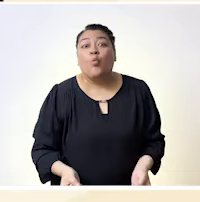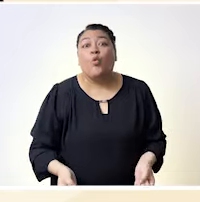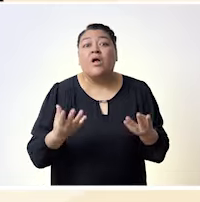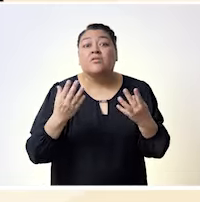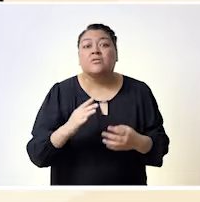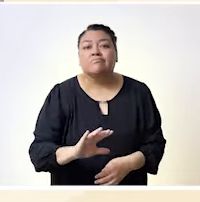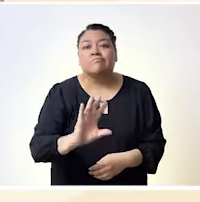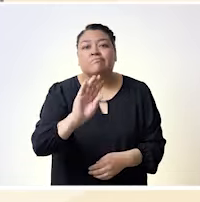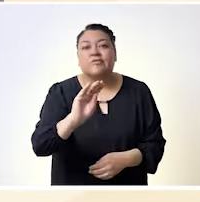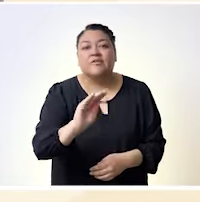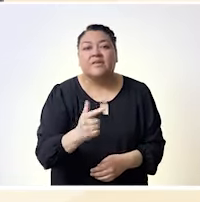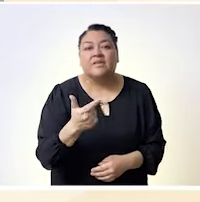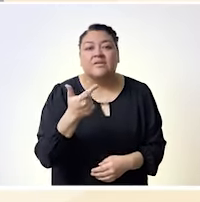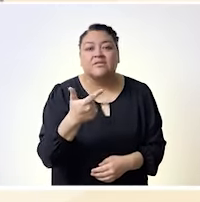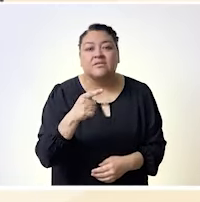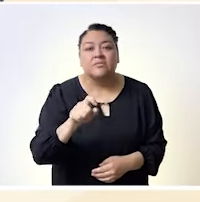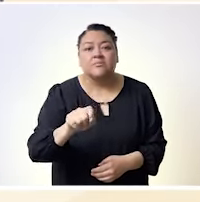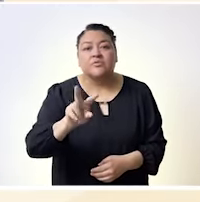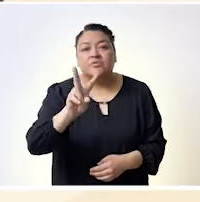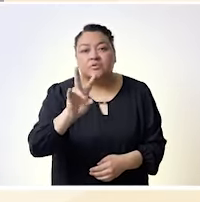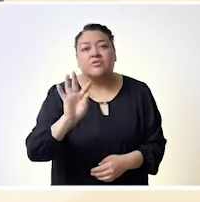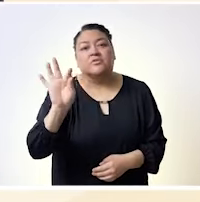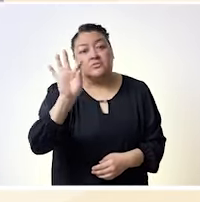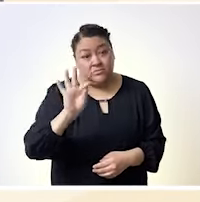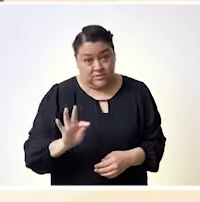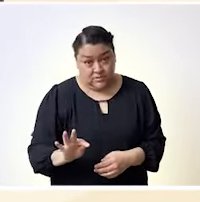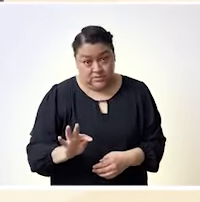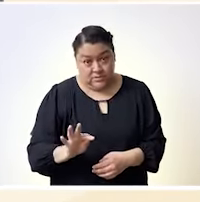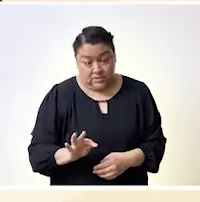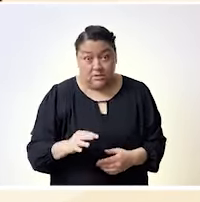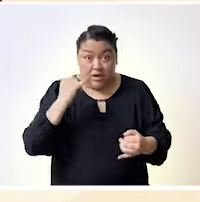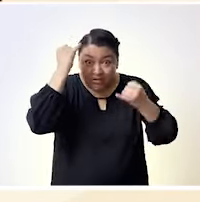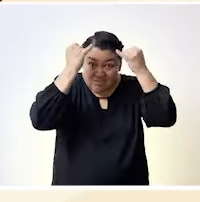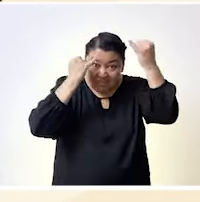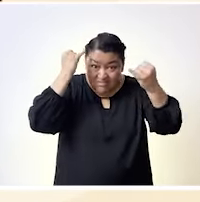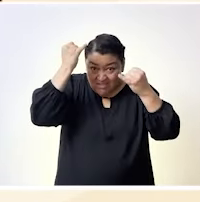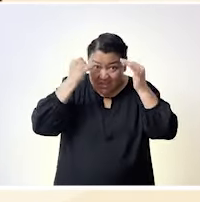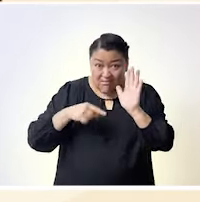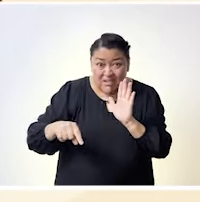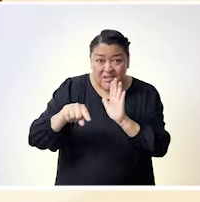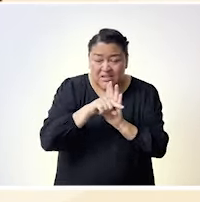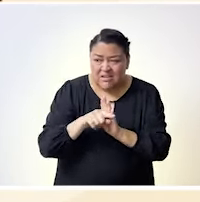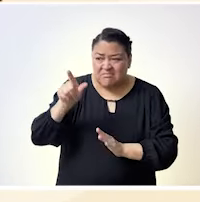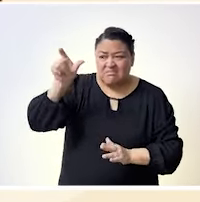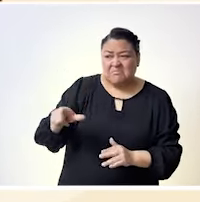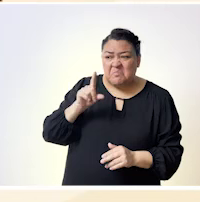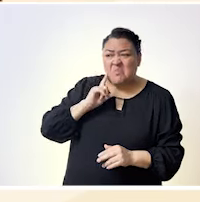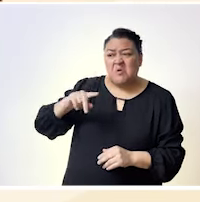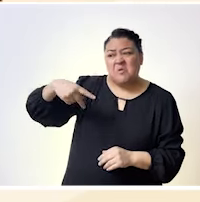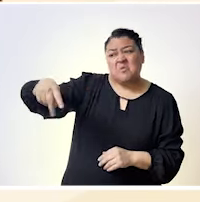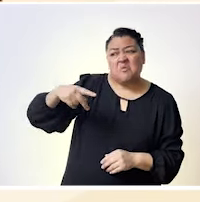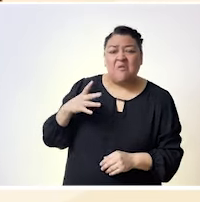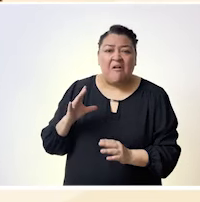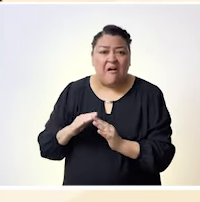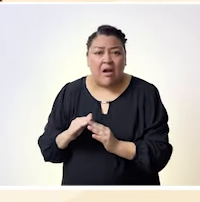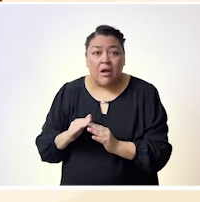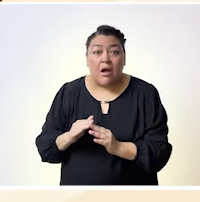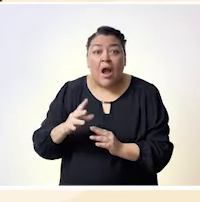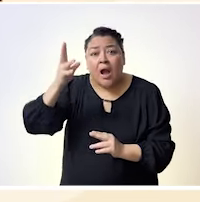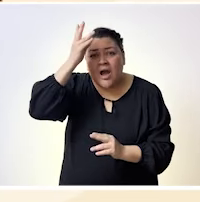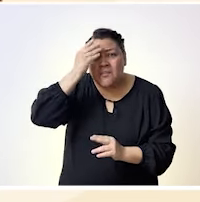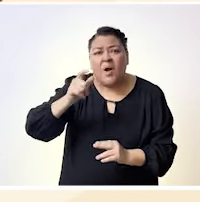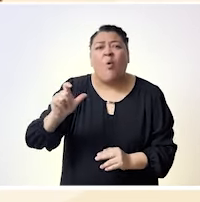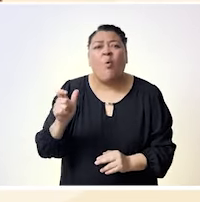.2%. Y no debemos olvidar que justamente estos estereotipos y roles de género se socializan desde